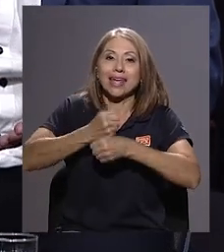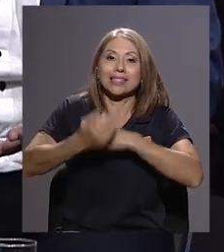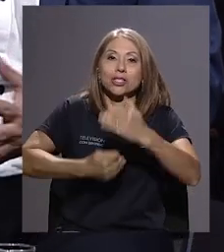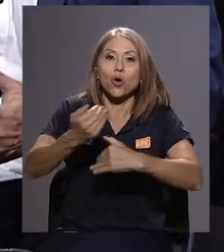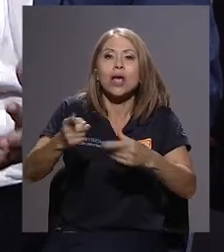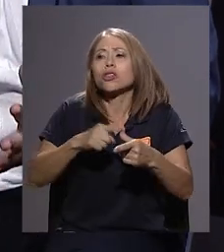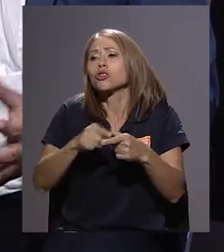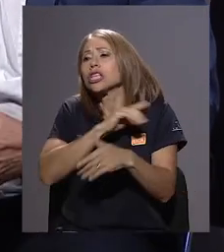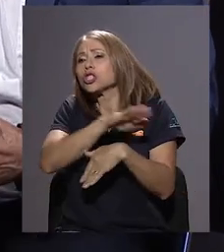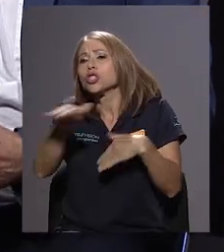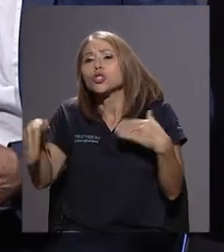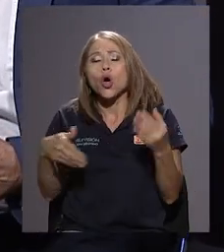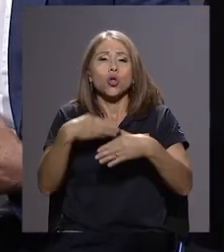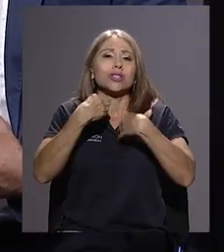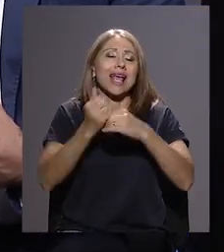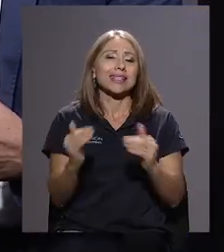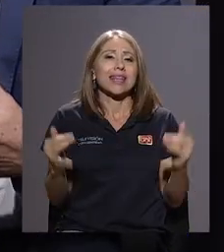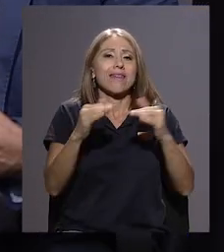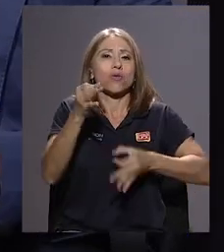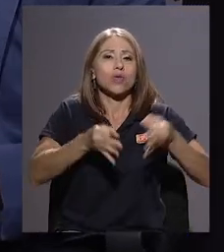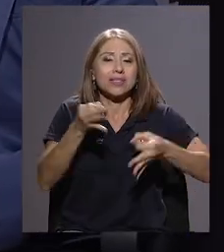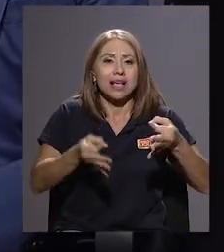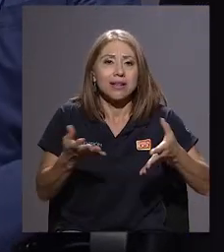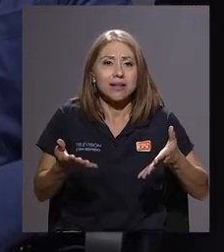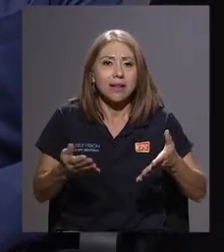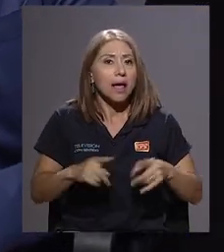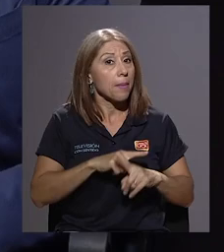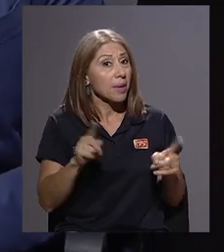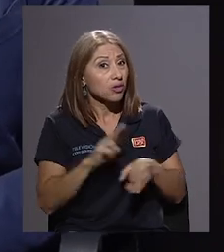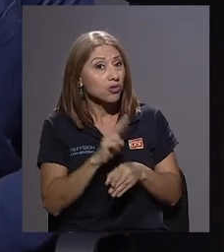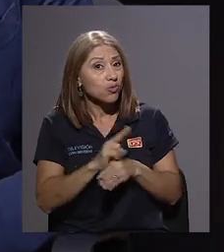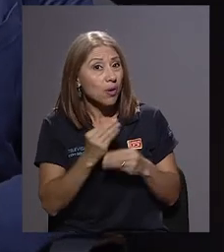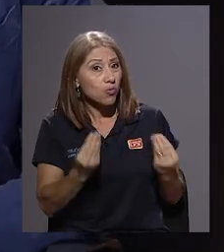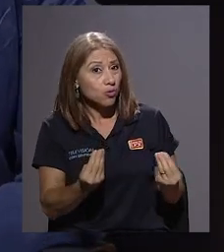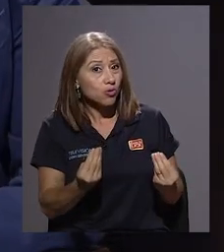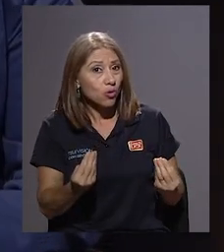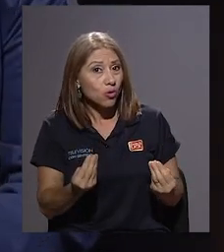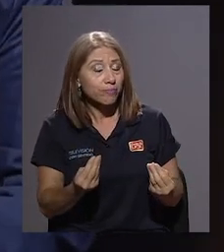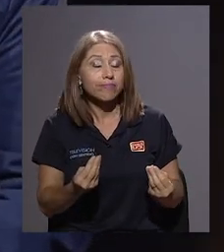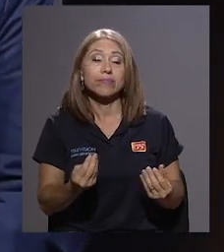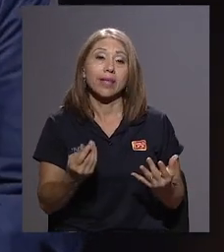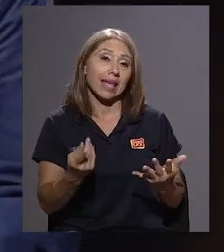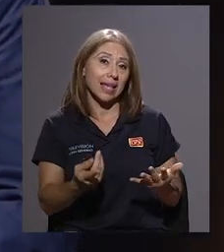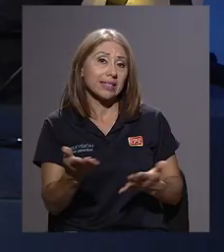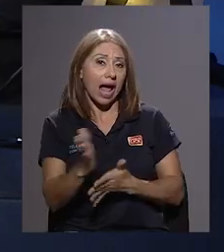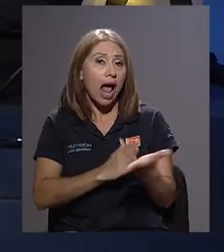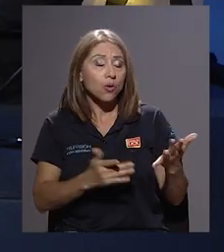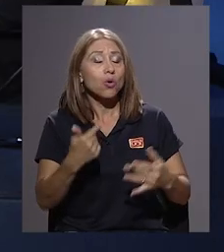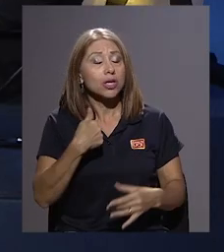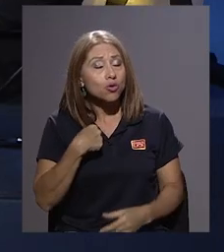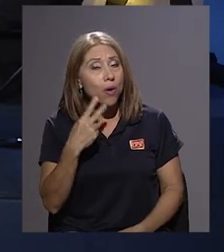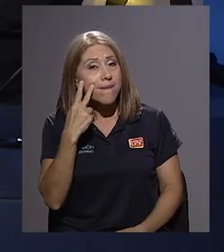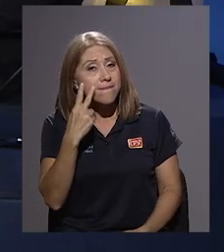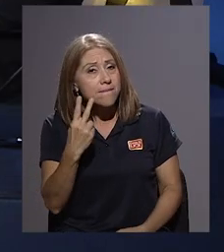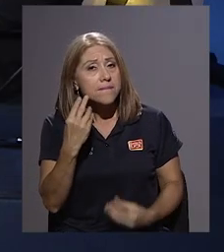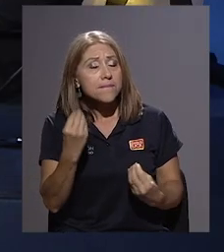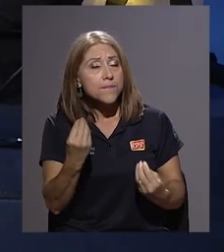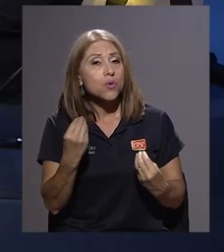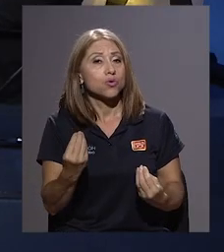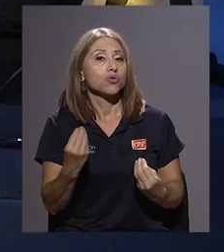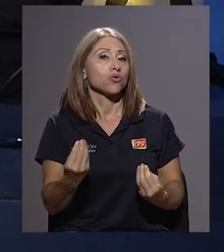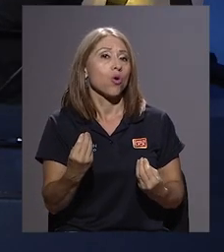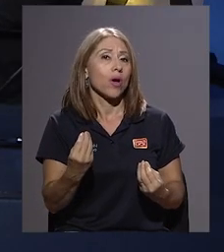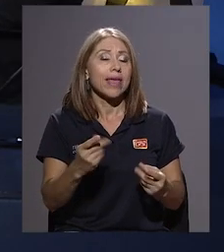judicializamos todo. Todas las decisiones están supeditadas. usa mucho, Roberto. Se usa mucho, sobre todo es algo que yo lo he apreciado